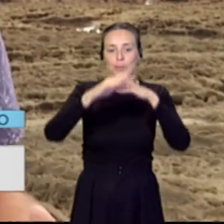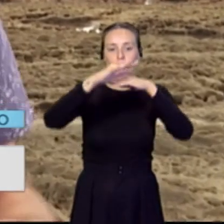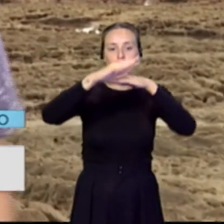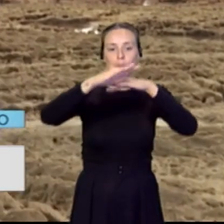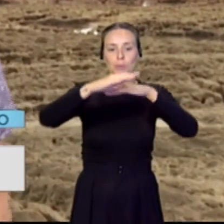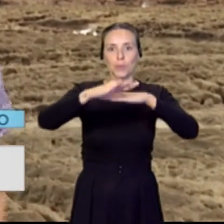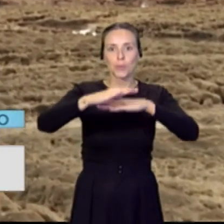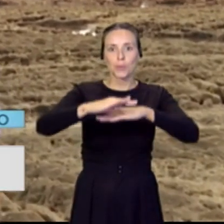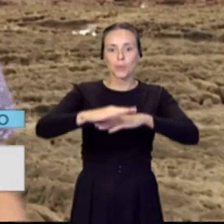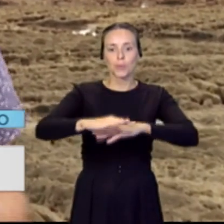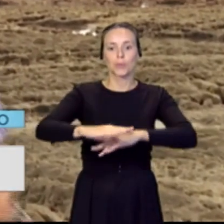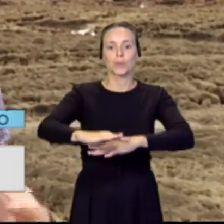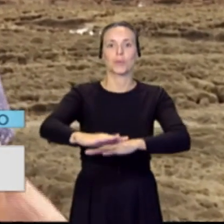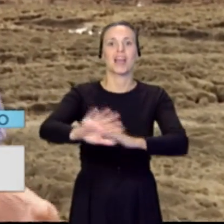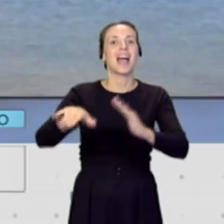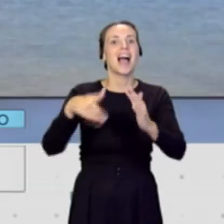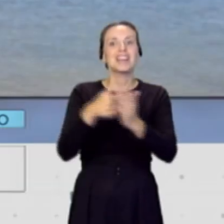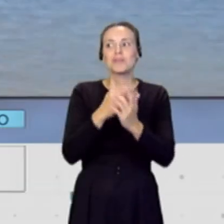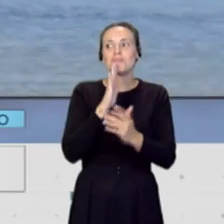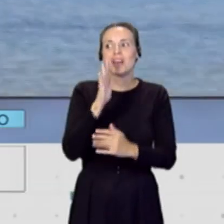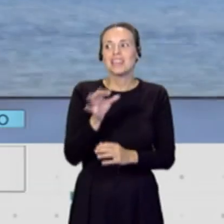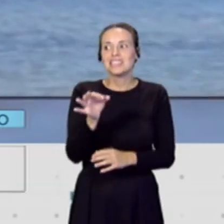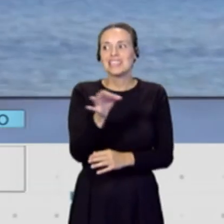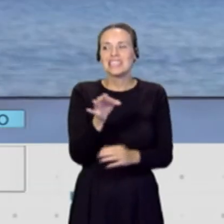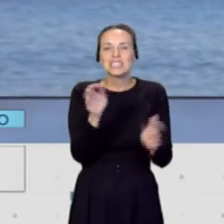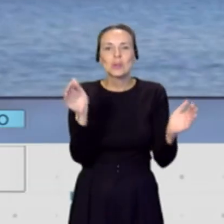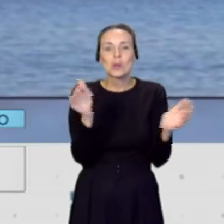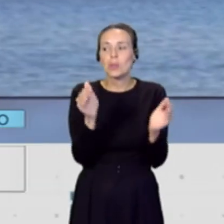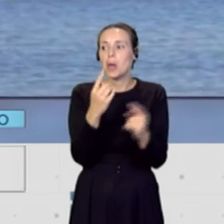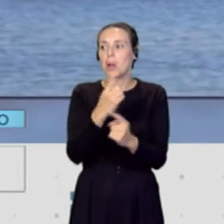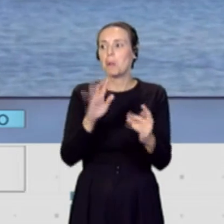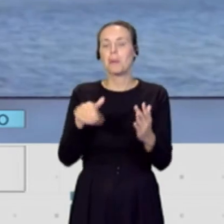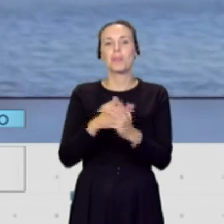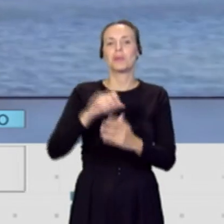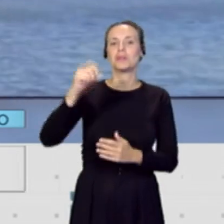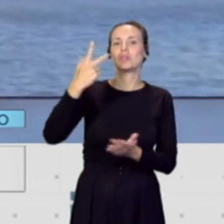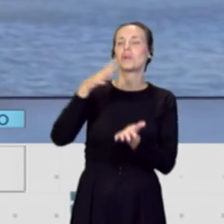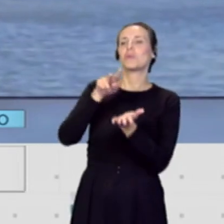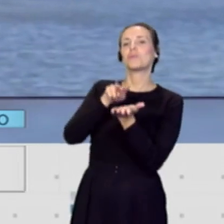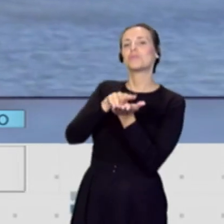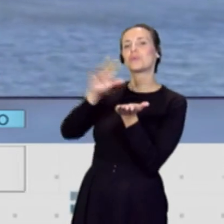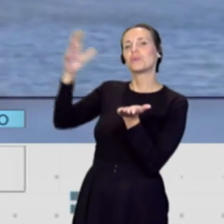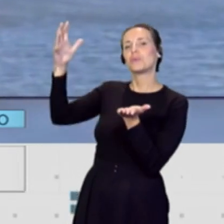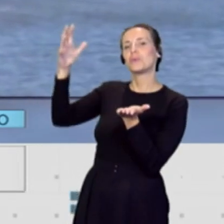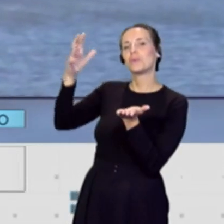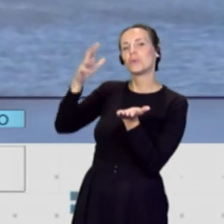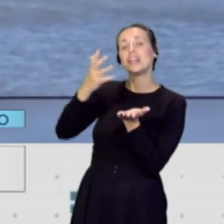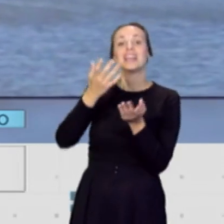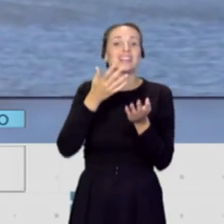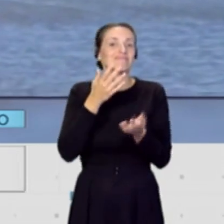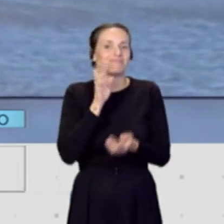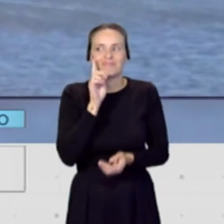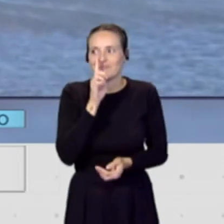pequeño islote que algunos aprovecharon incluso para tomar el sol. Son unas imágenes espectaculares, como